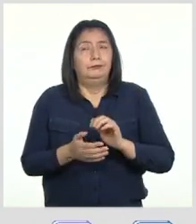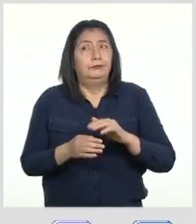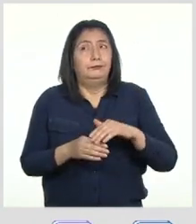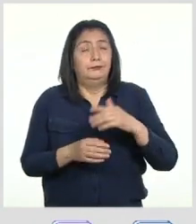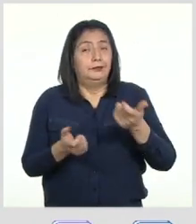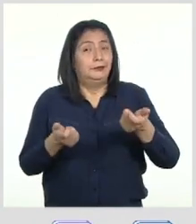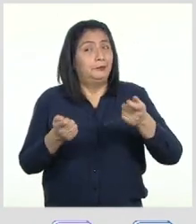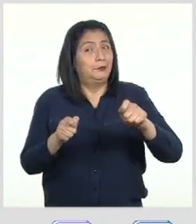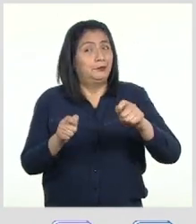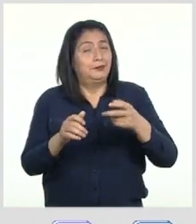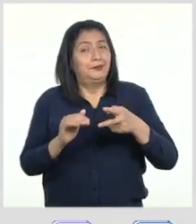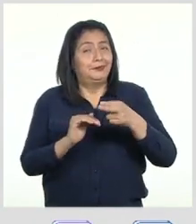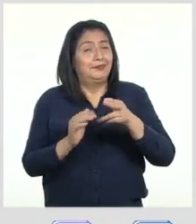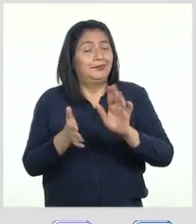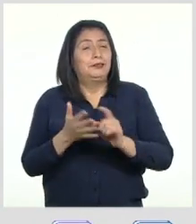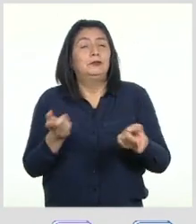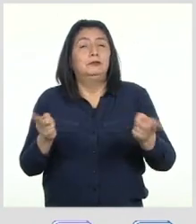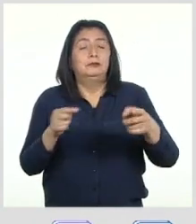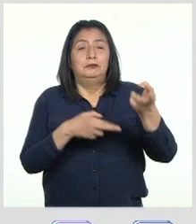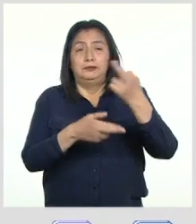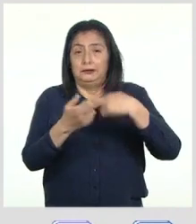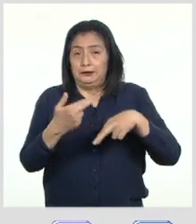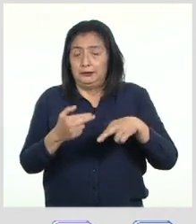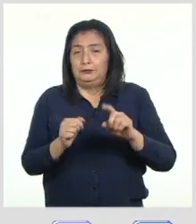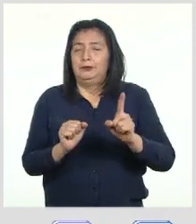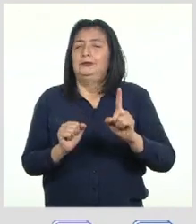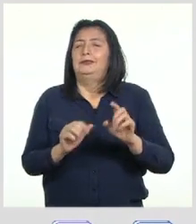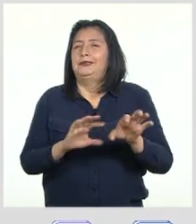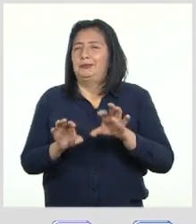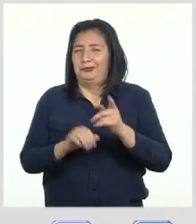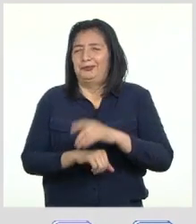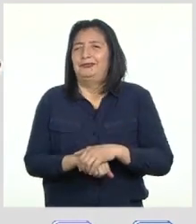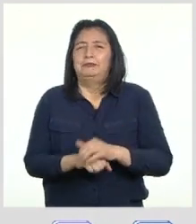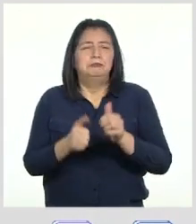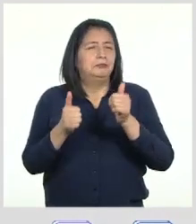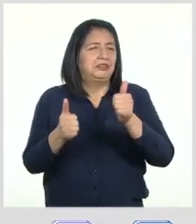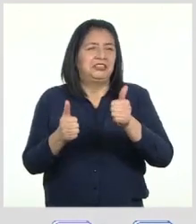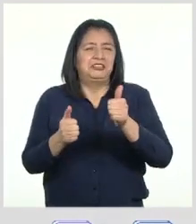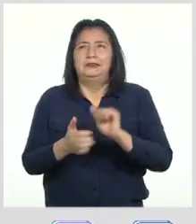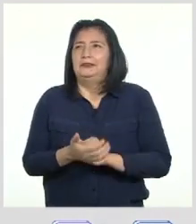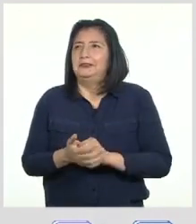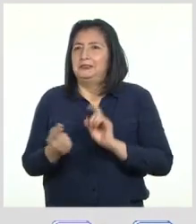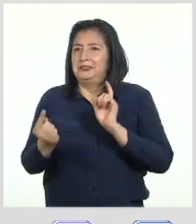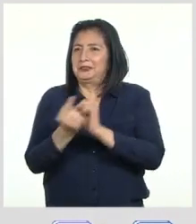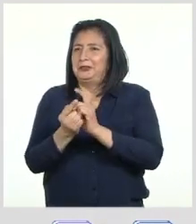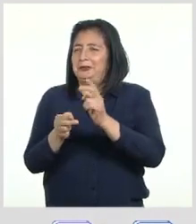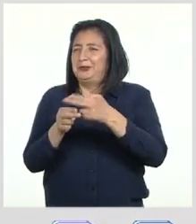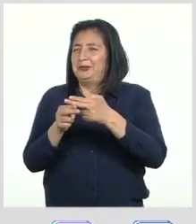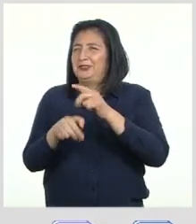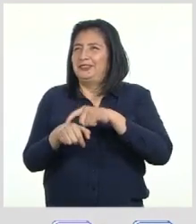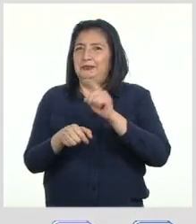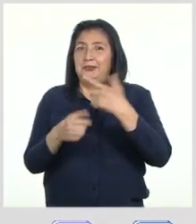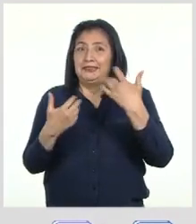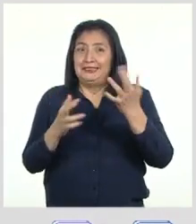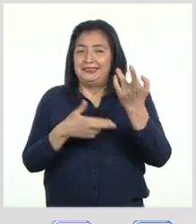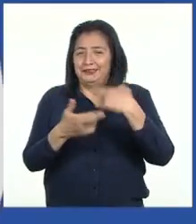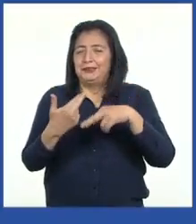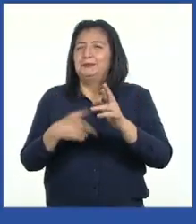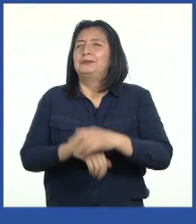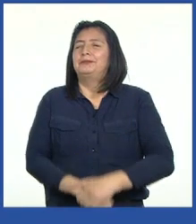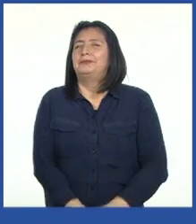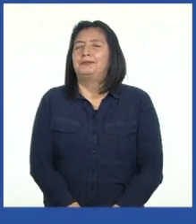pasamos el corte Y al regreso lo trabajamos Genial, nos vemos en un ratito Ya regresamos